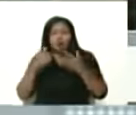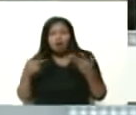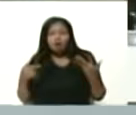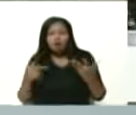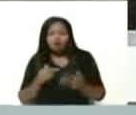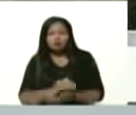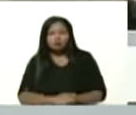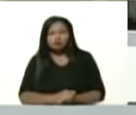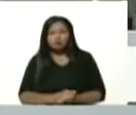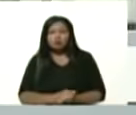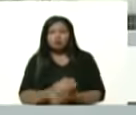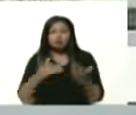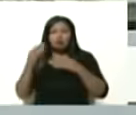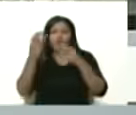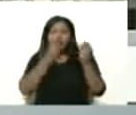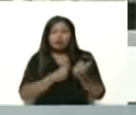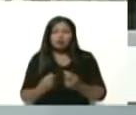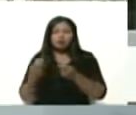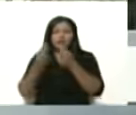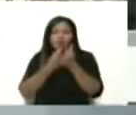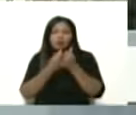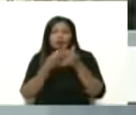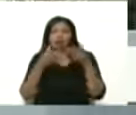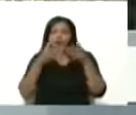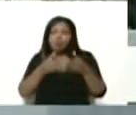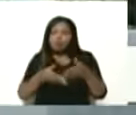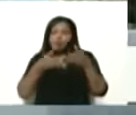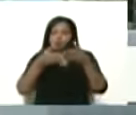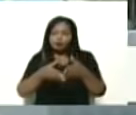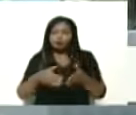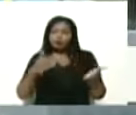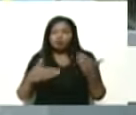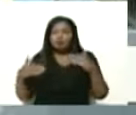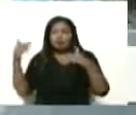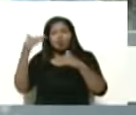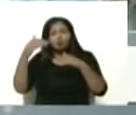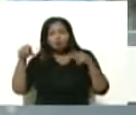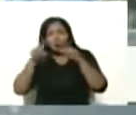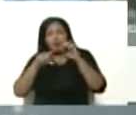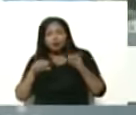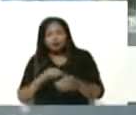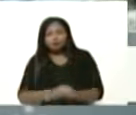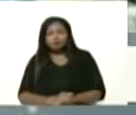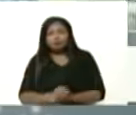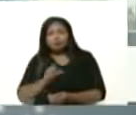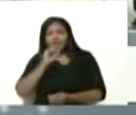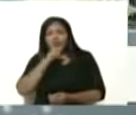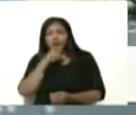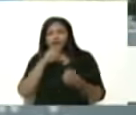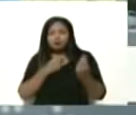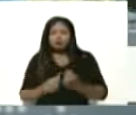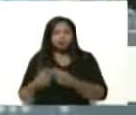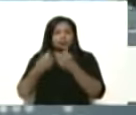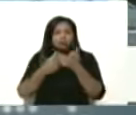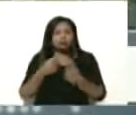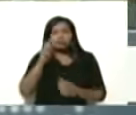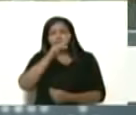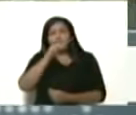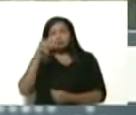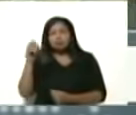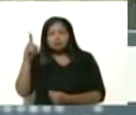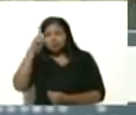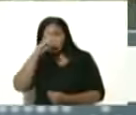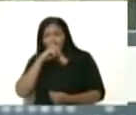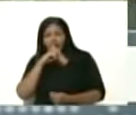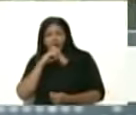Vamos superando la economía de puertos. Vamos superando la vieja economía de 100 años de dependencia petrolera.